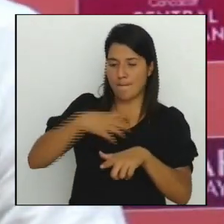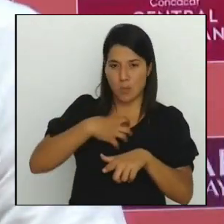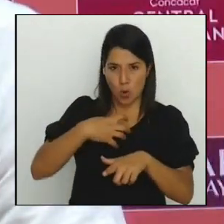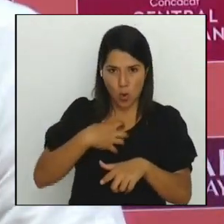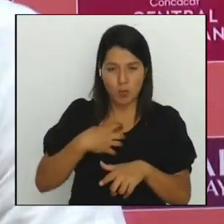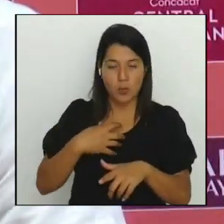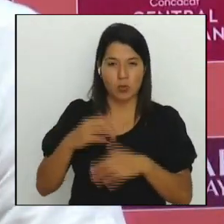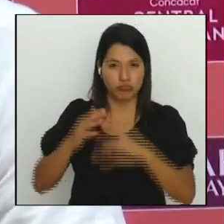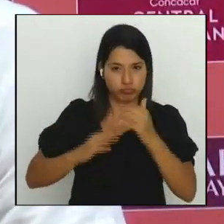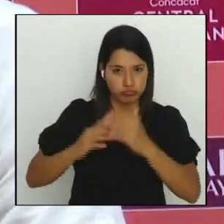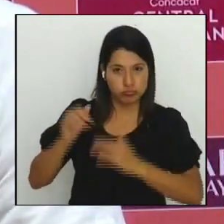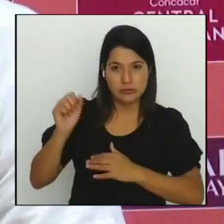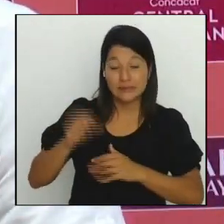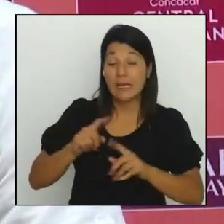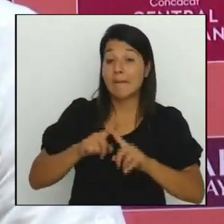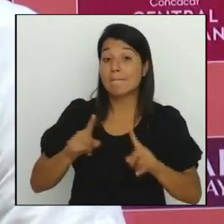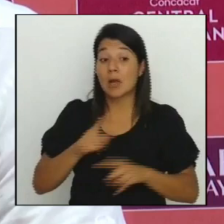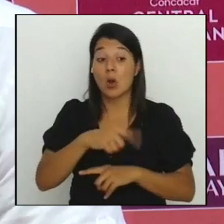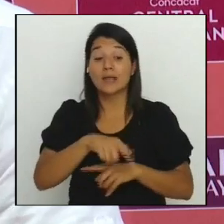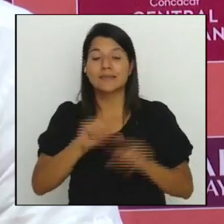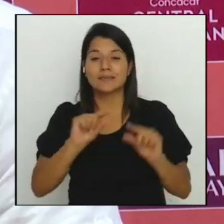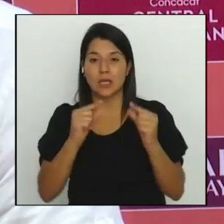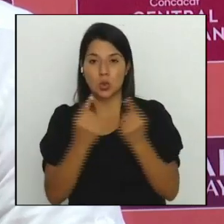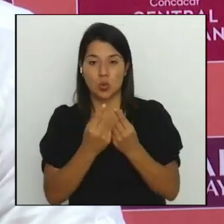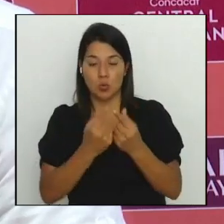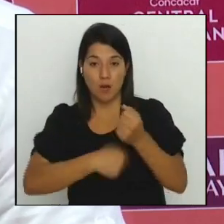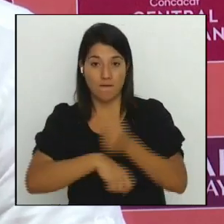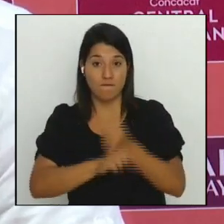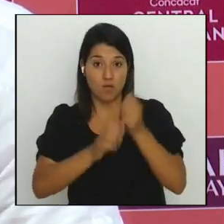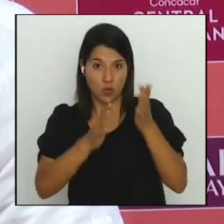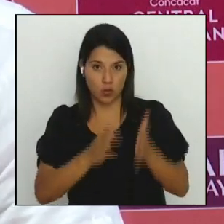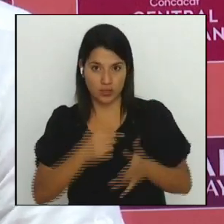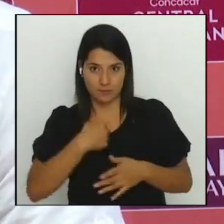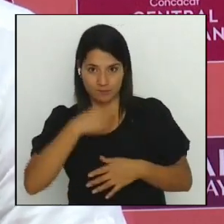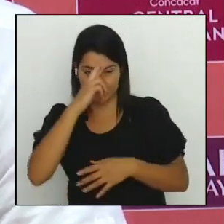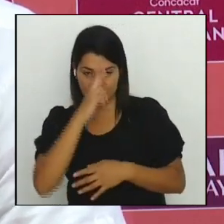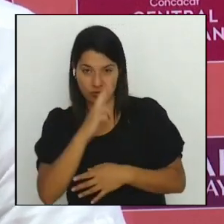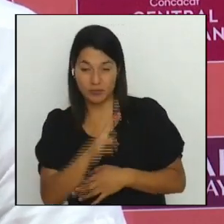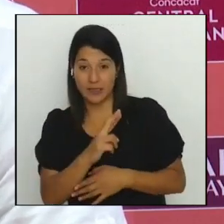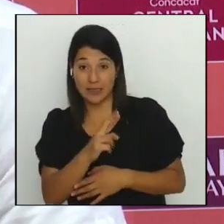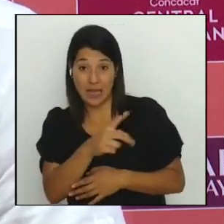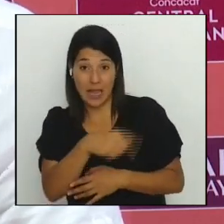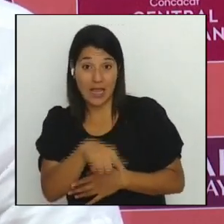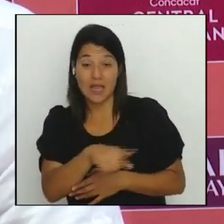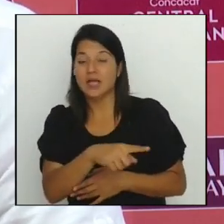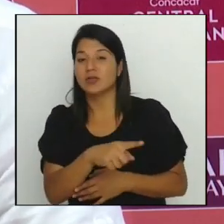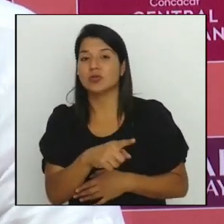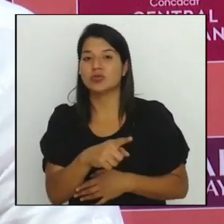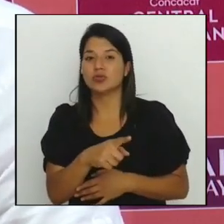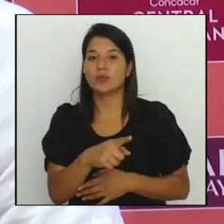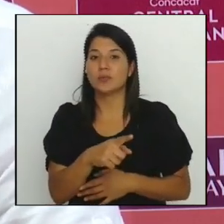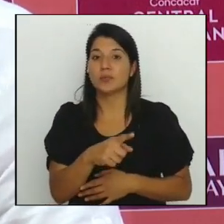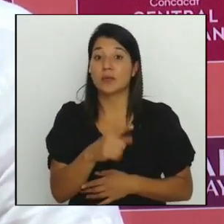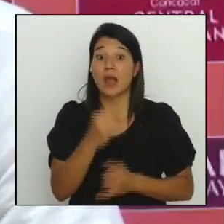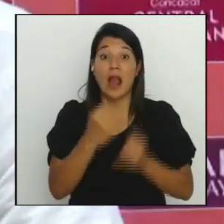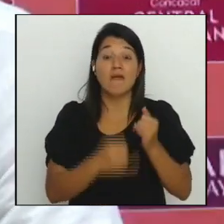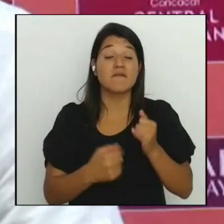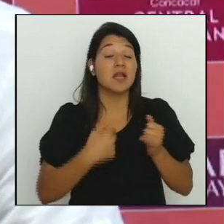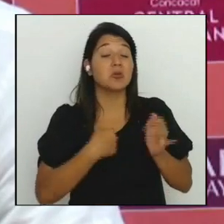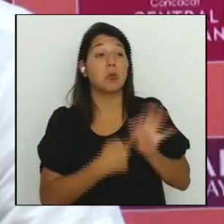este grupo de futbolistas mis respetos que al final uno en la pizarra propone